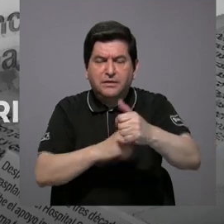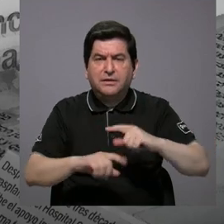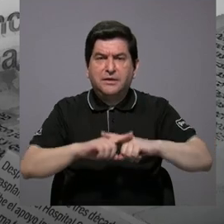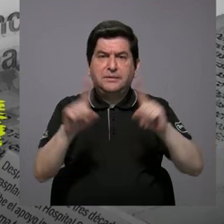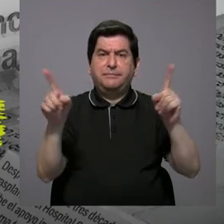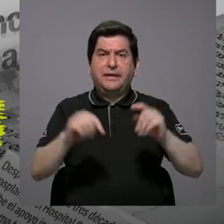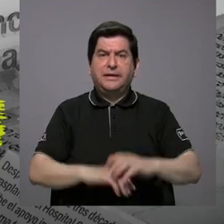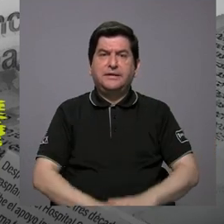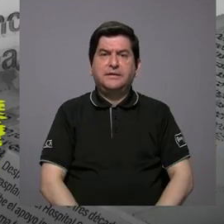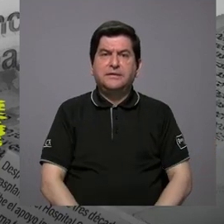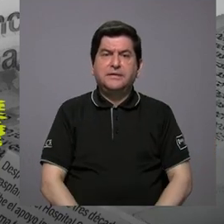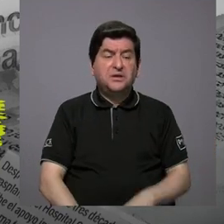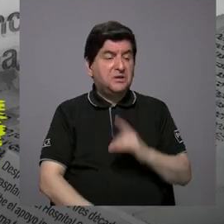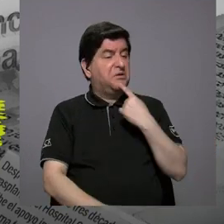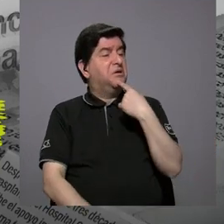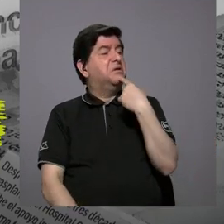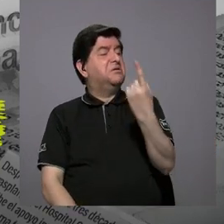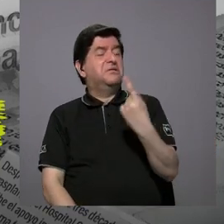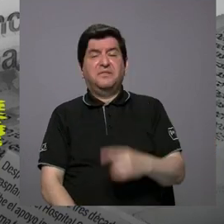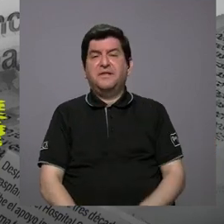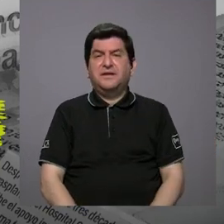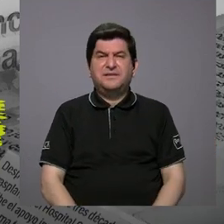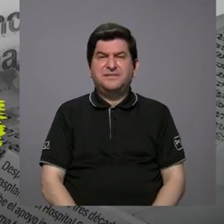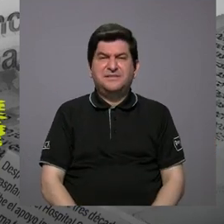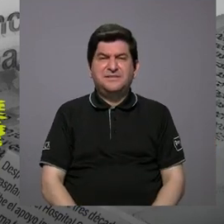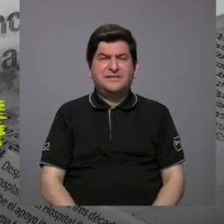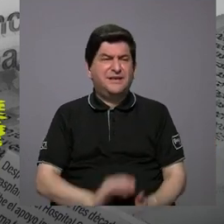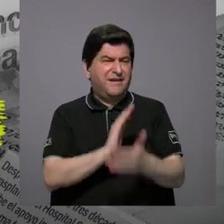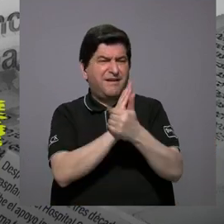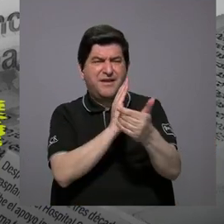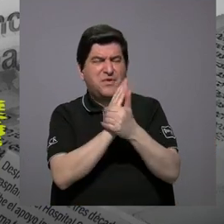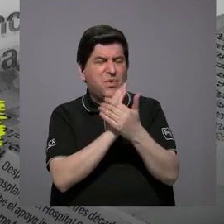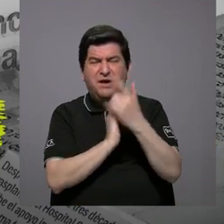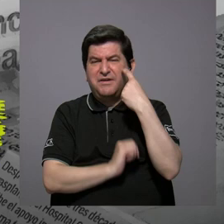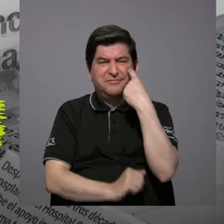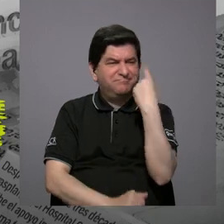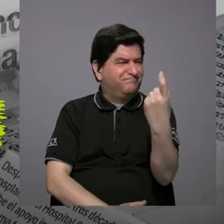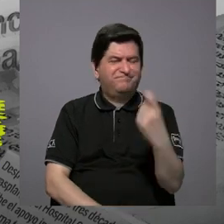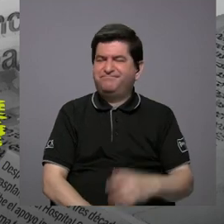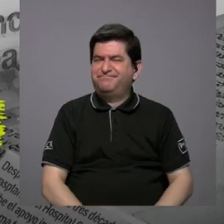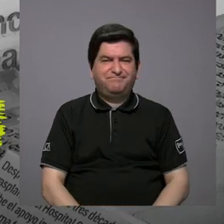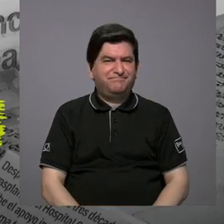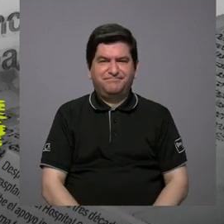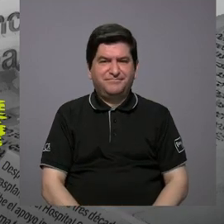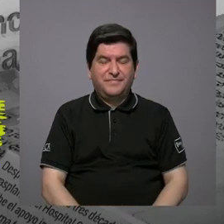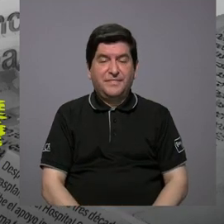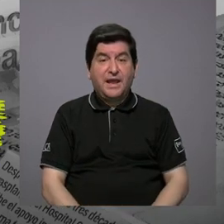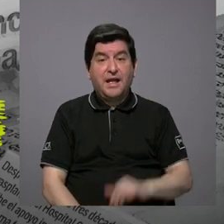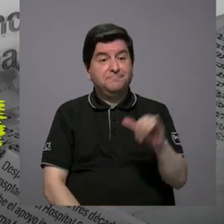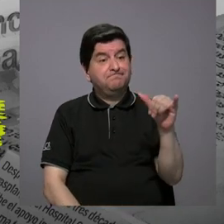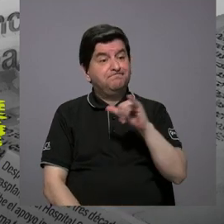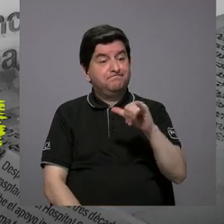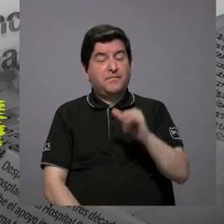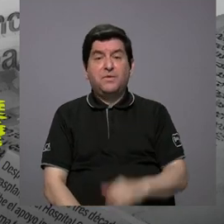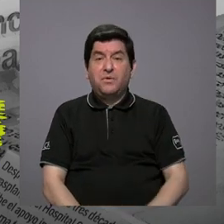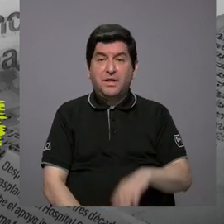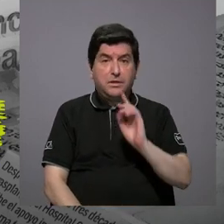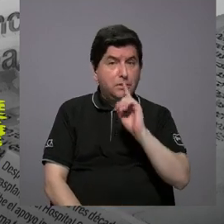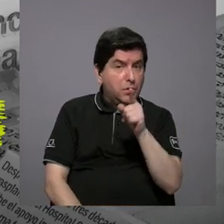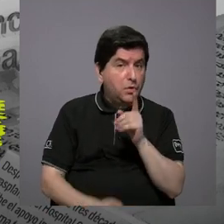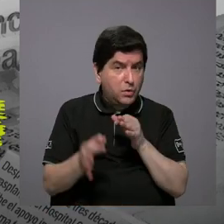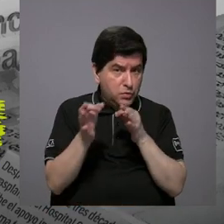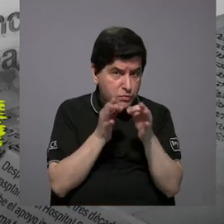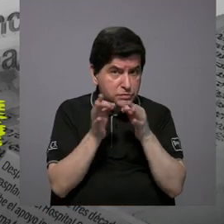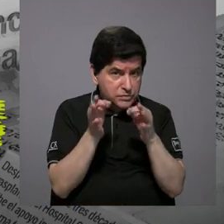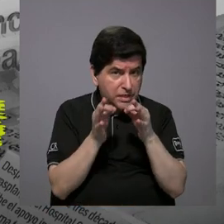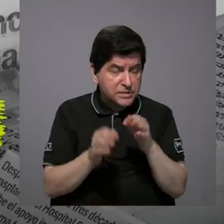lo que se habla es que ha habido como una incapacidad de fiscalización, pues que también se desprende de sus palabras y lo que